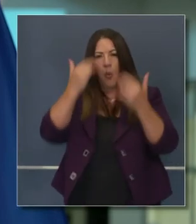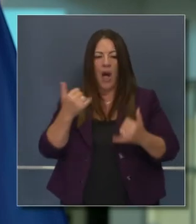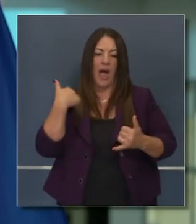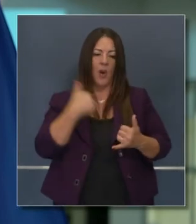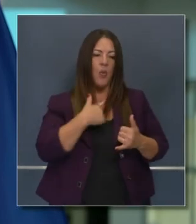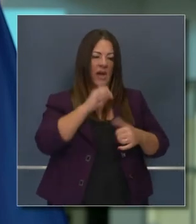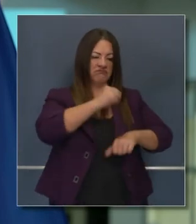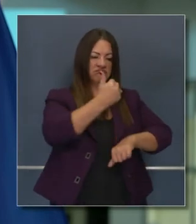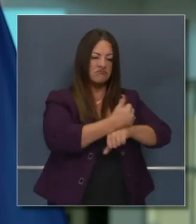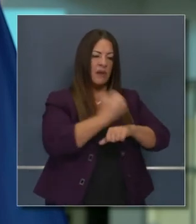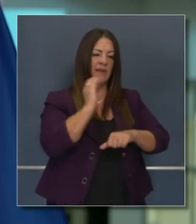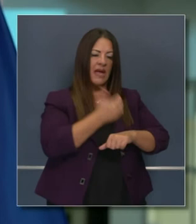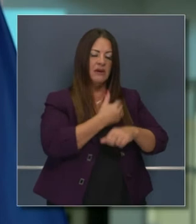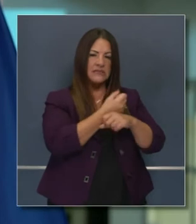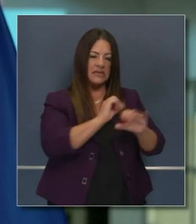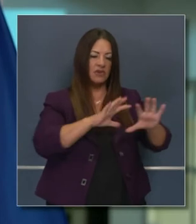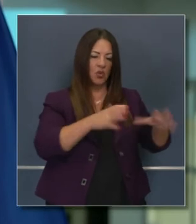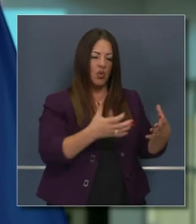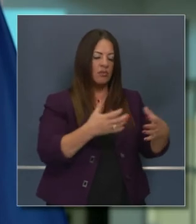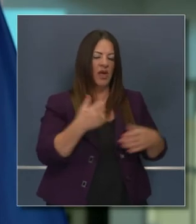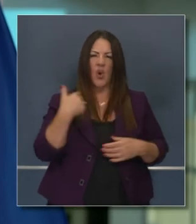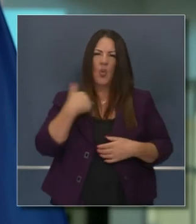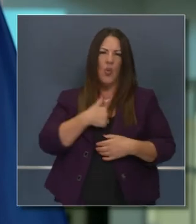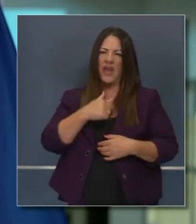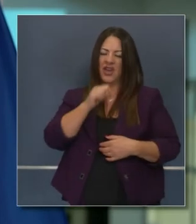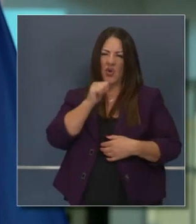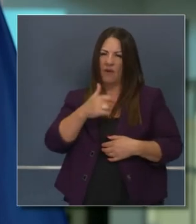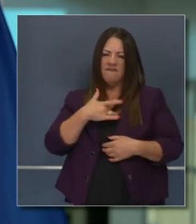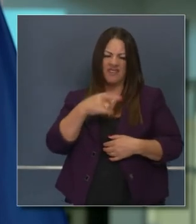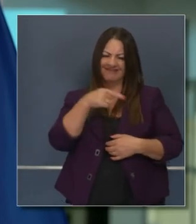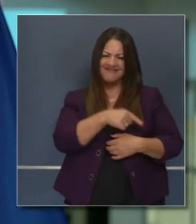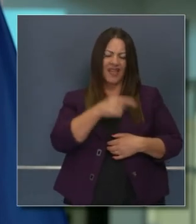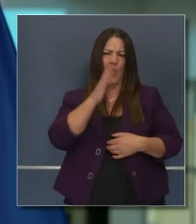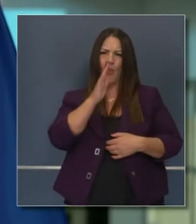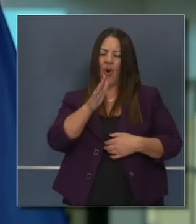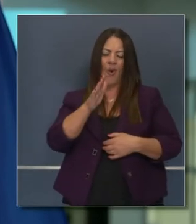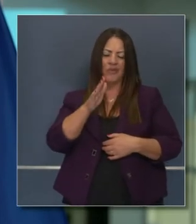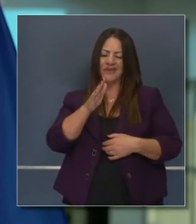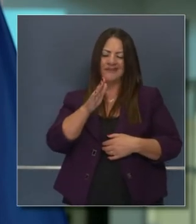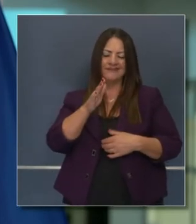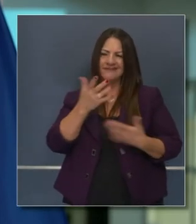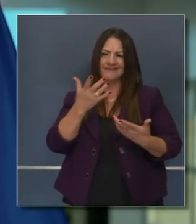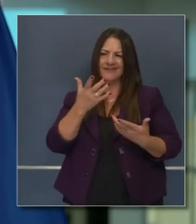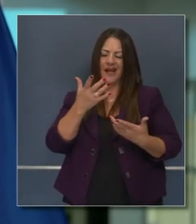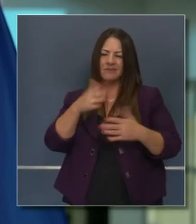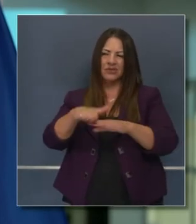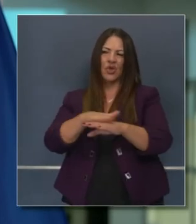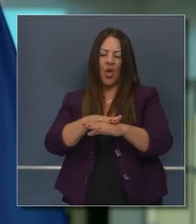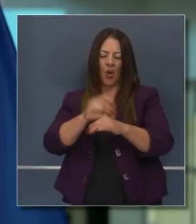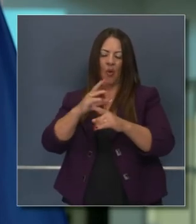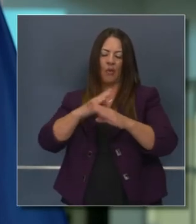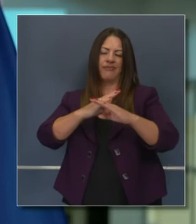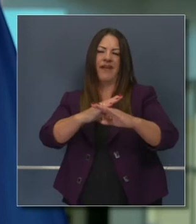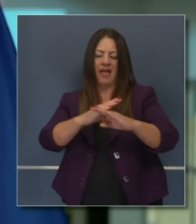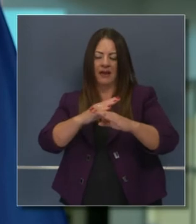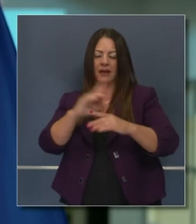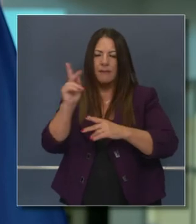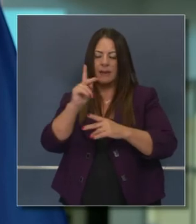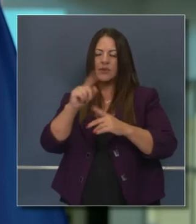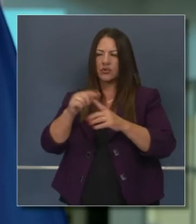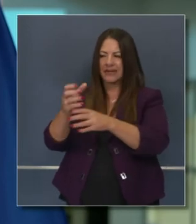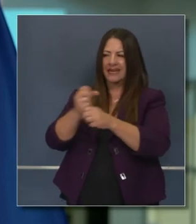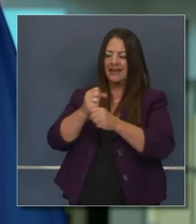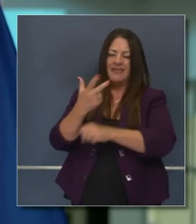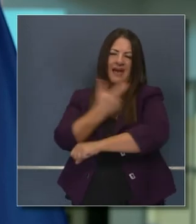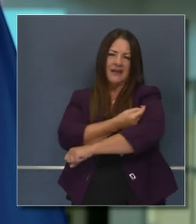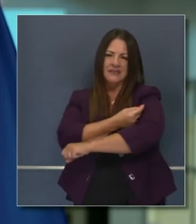es tan importante este grupo de seguridad. Y por qué no estamos preocupados de que pueda impedir la distribución, sino que de hecho va